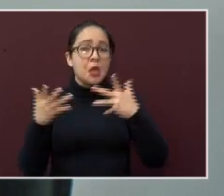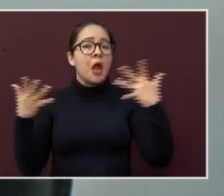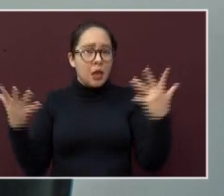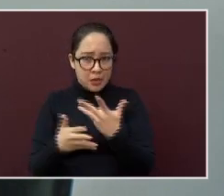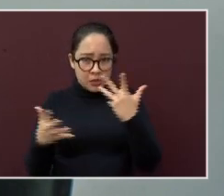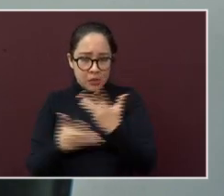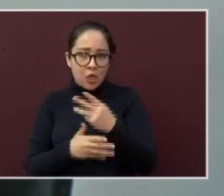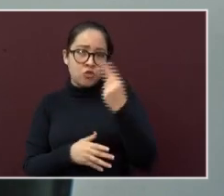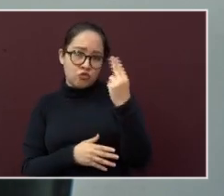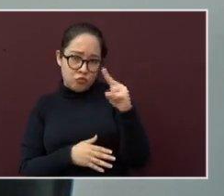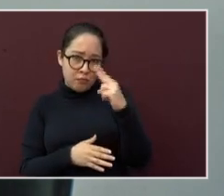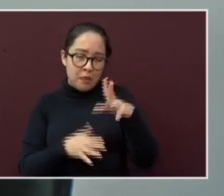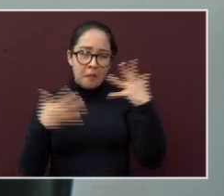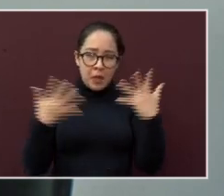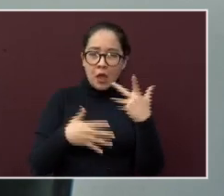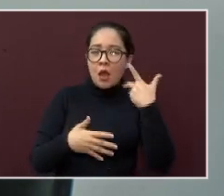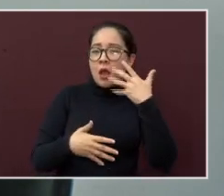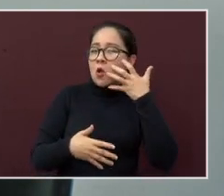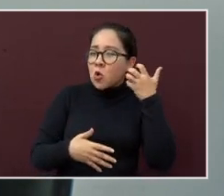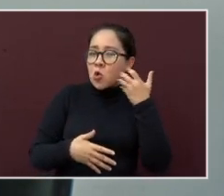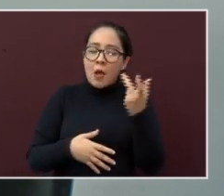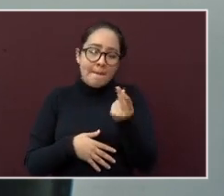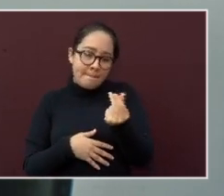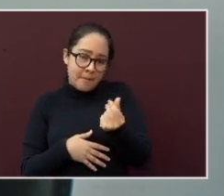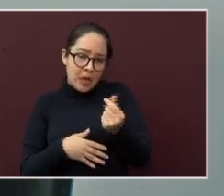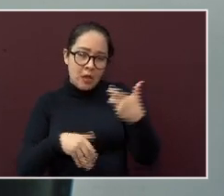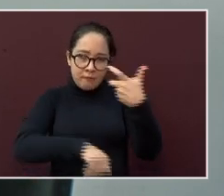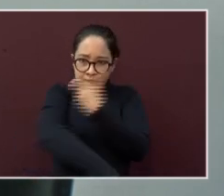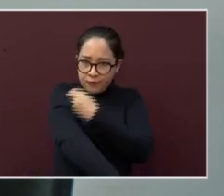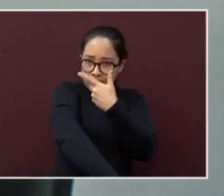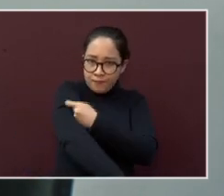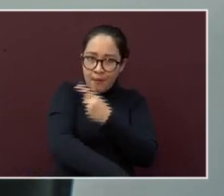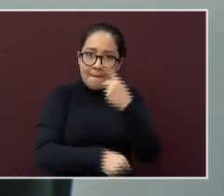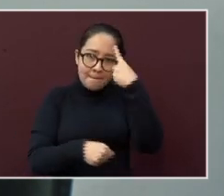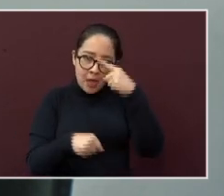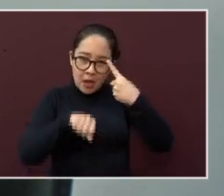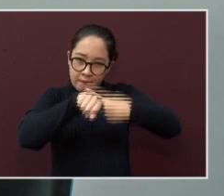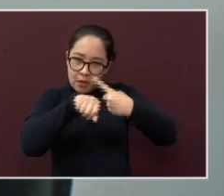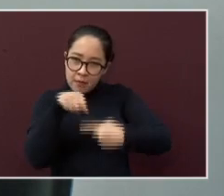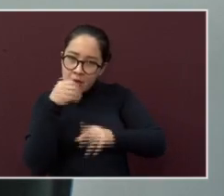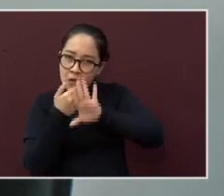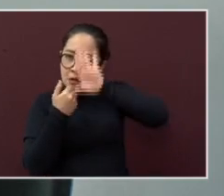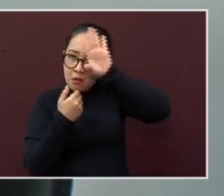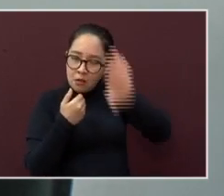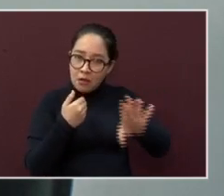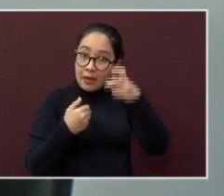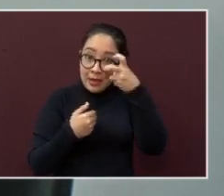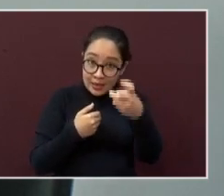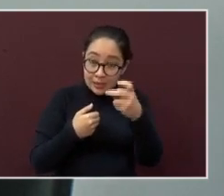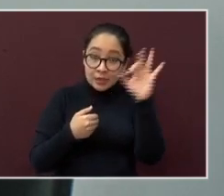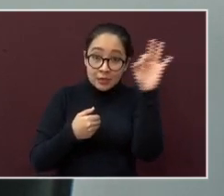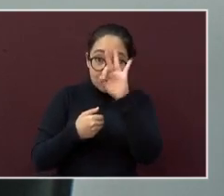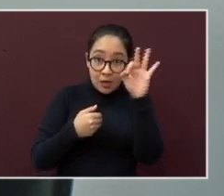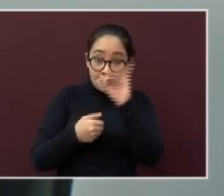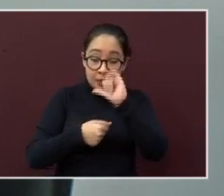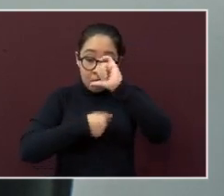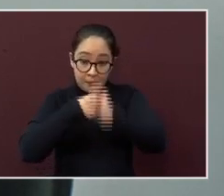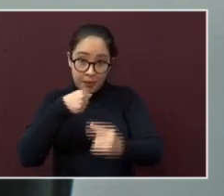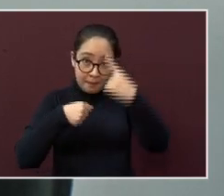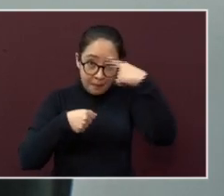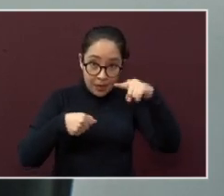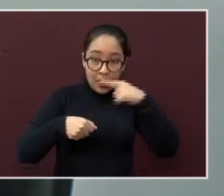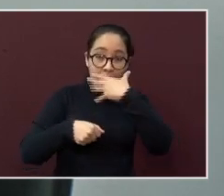vacunación canina y felina. Esta estrategia, aunada a la esterilización de nuestras mascotas, ha permitido